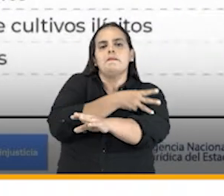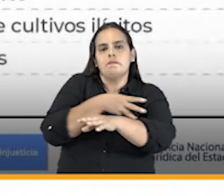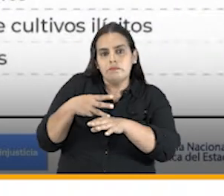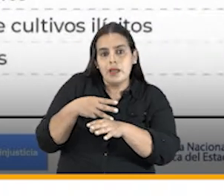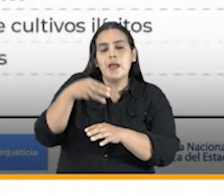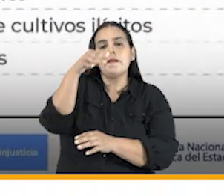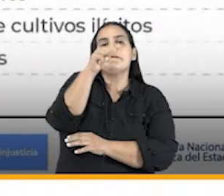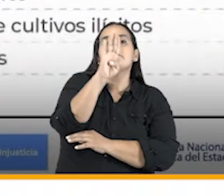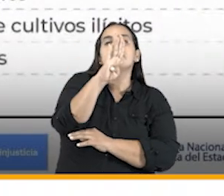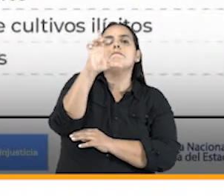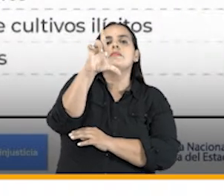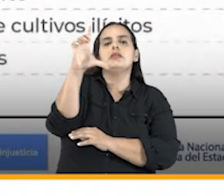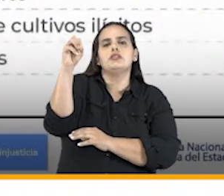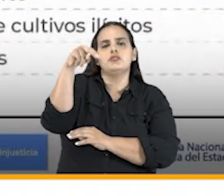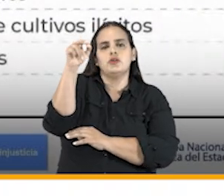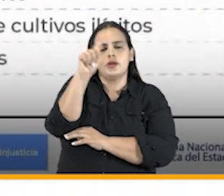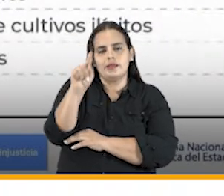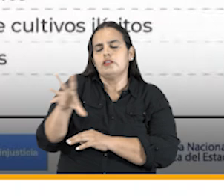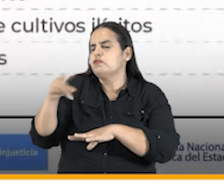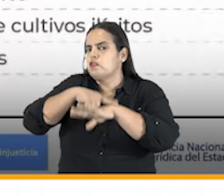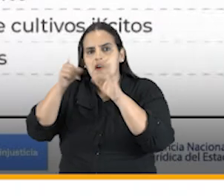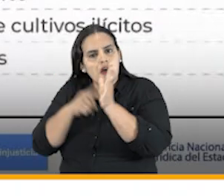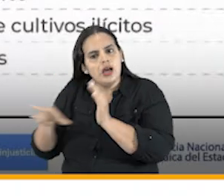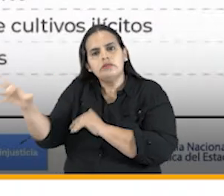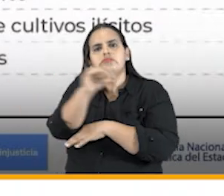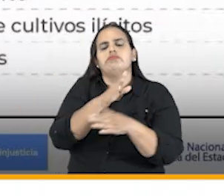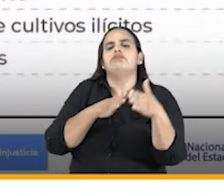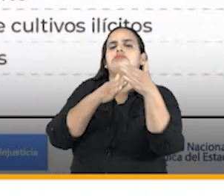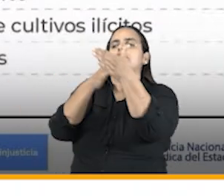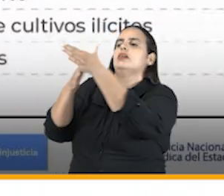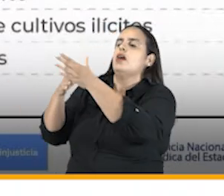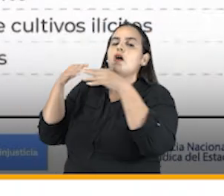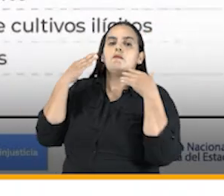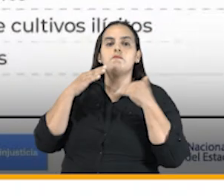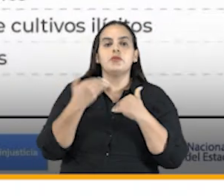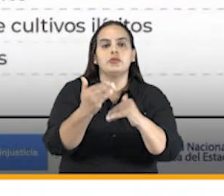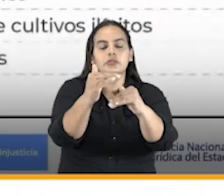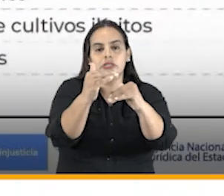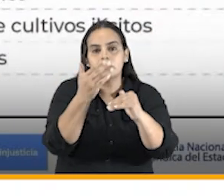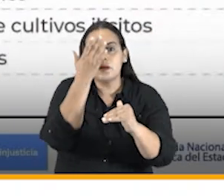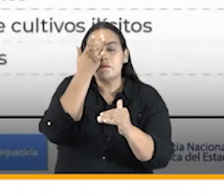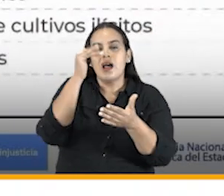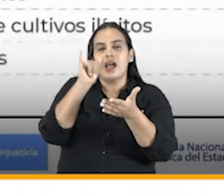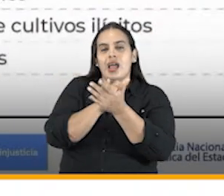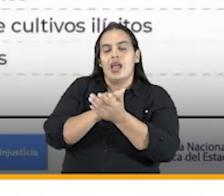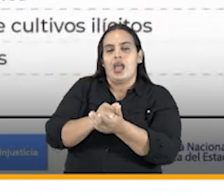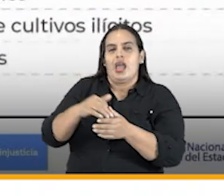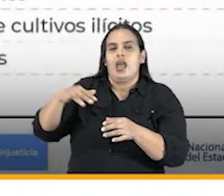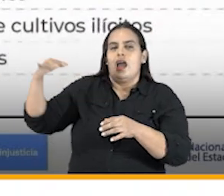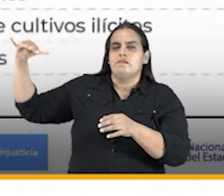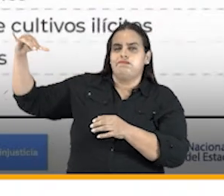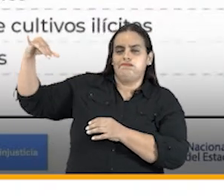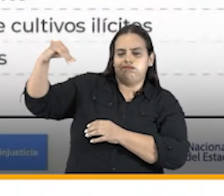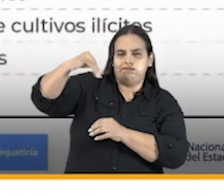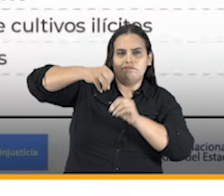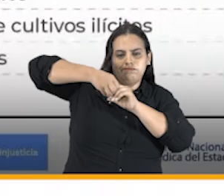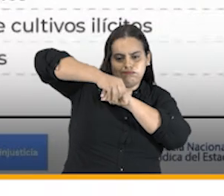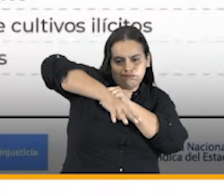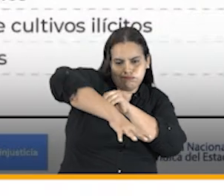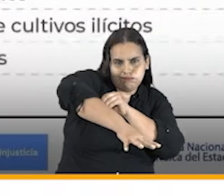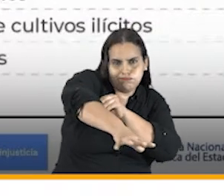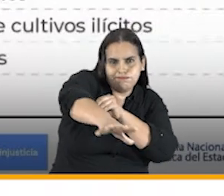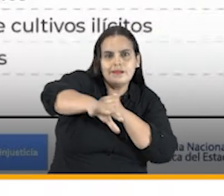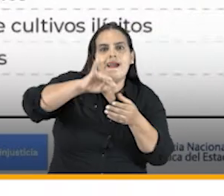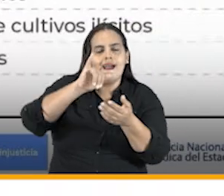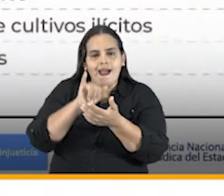las tutelas y procesos por aspersión de cultivos ilícitos por las intervenciones de las EPS